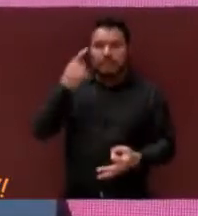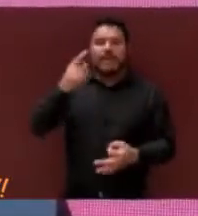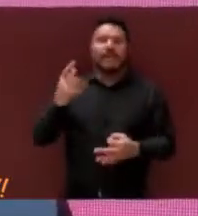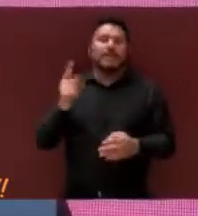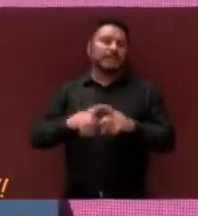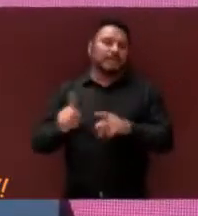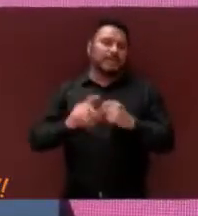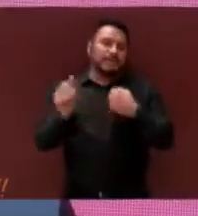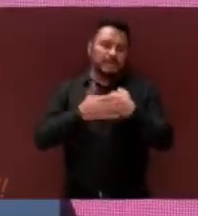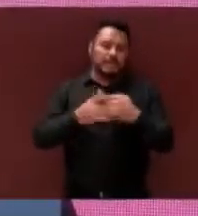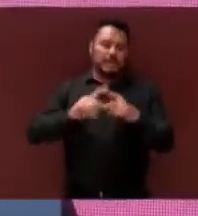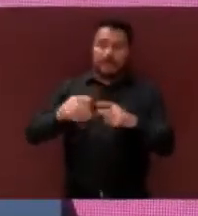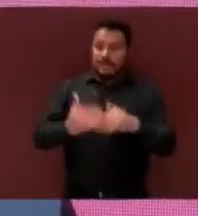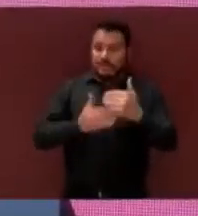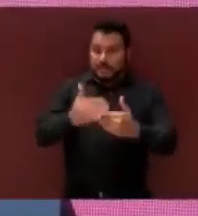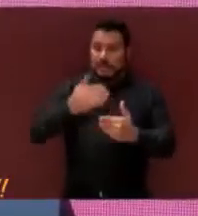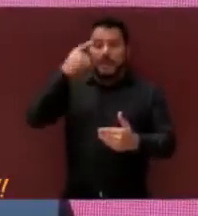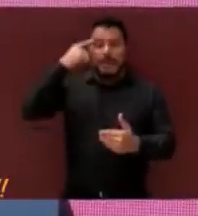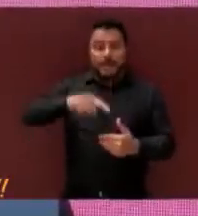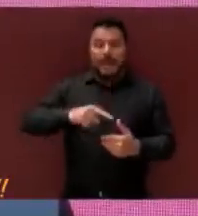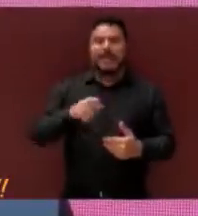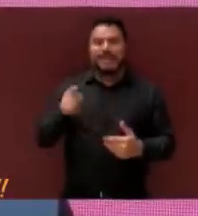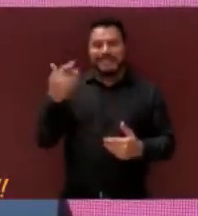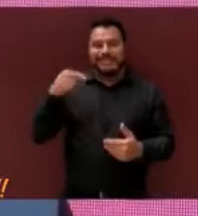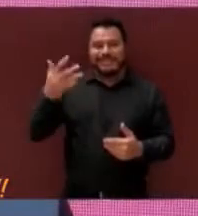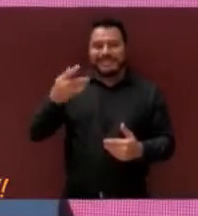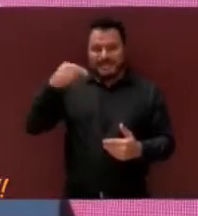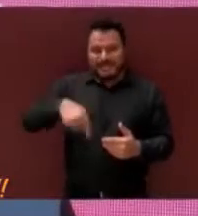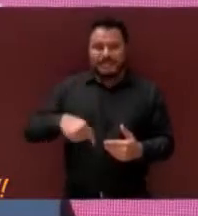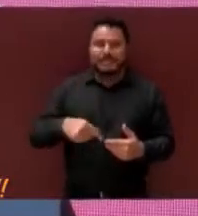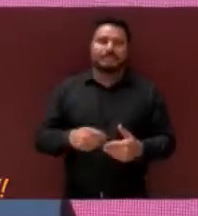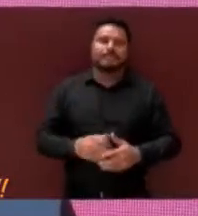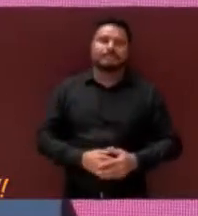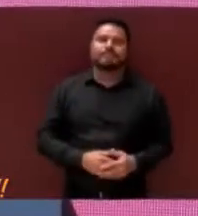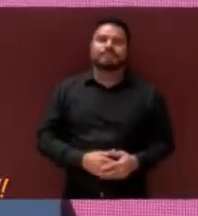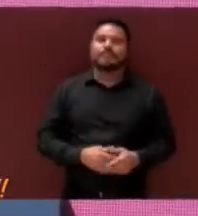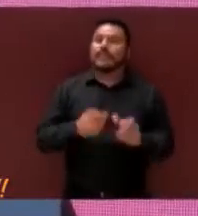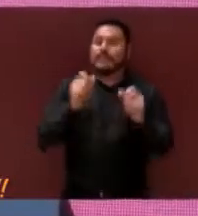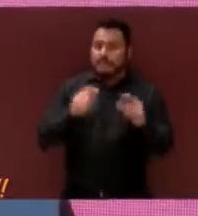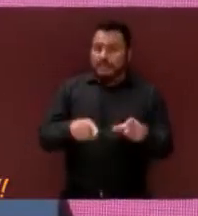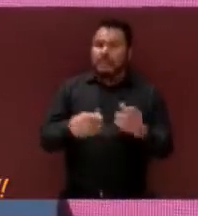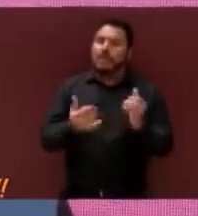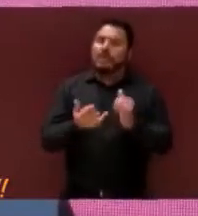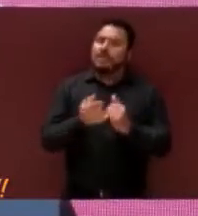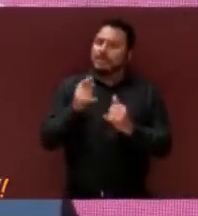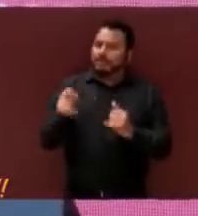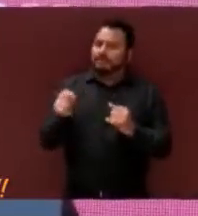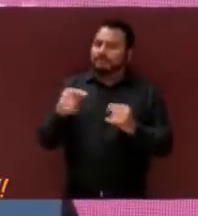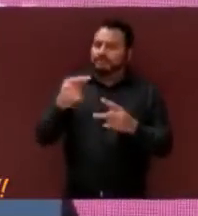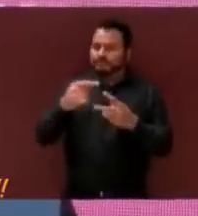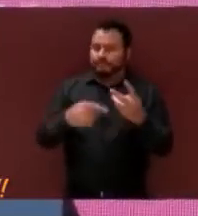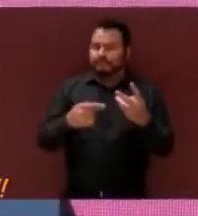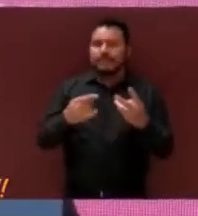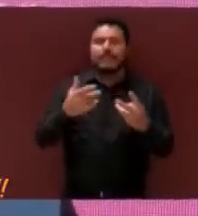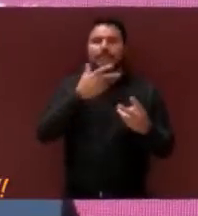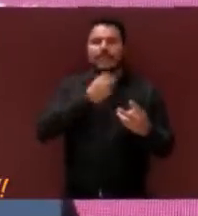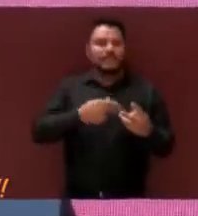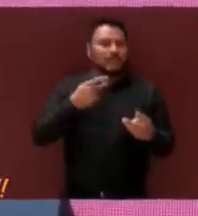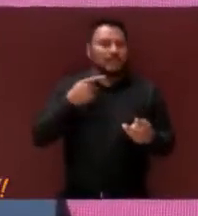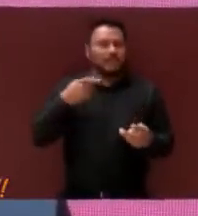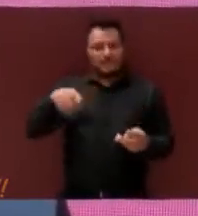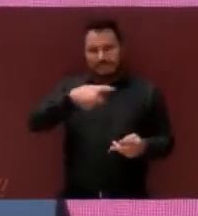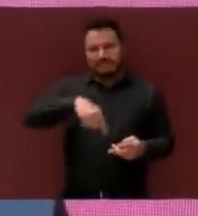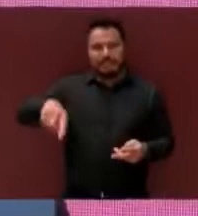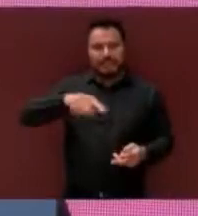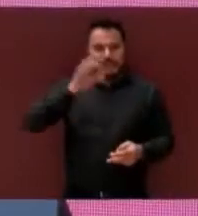administrativos que se instruyeron en esta sindicatura. Inclusive bajo estas circunstancias, los servidores públicos